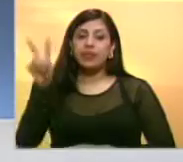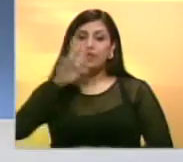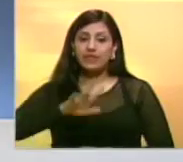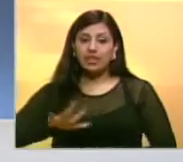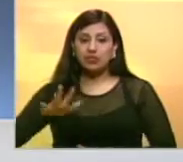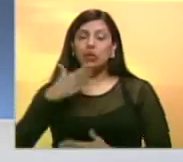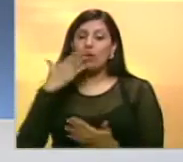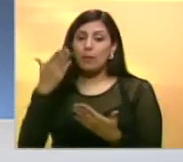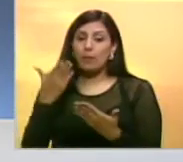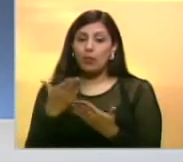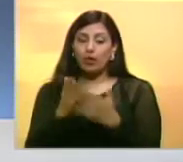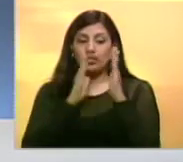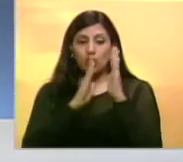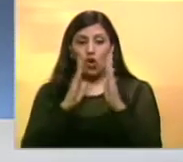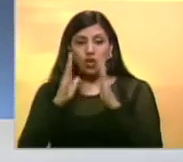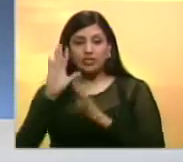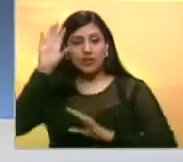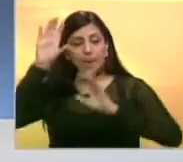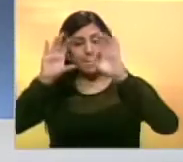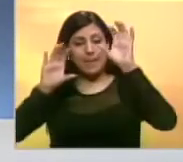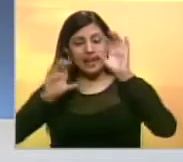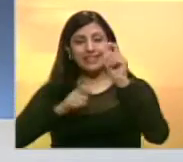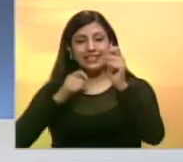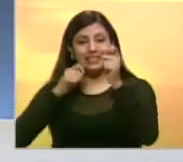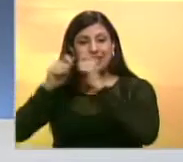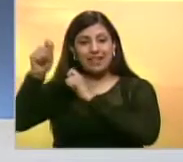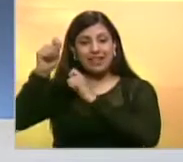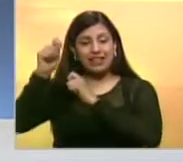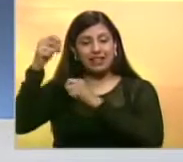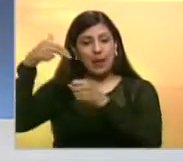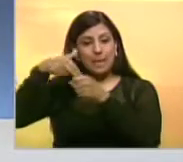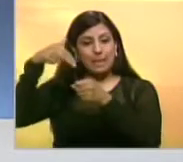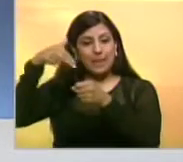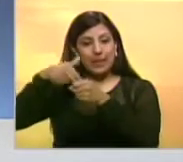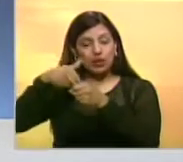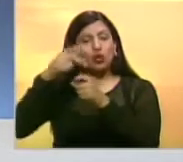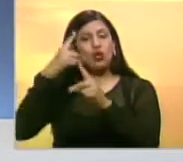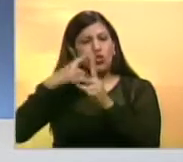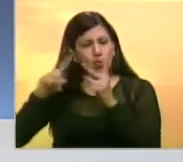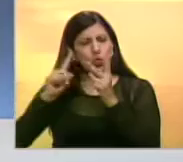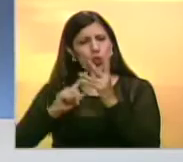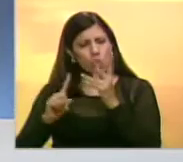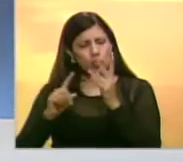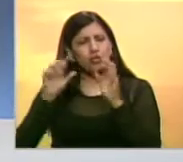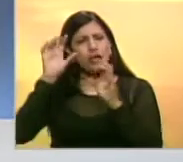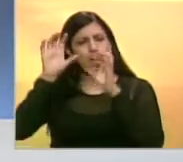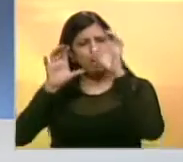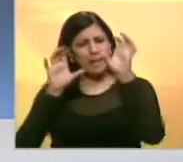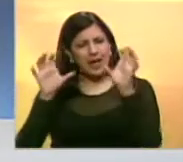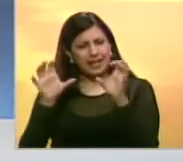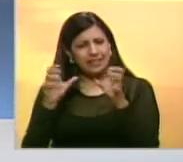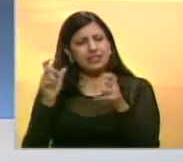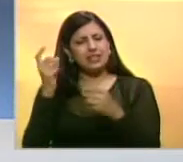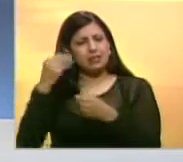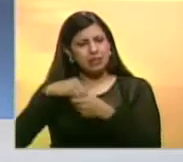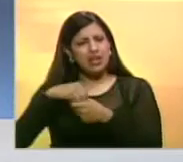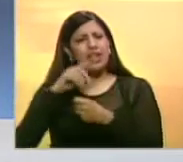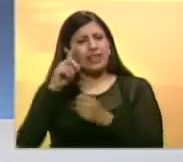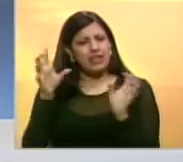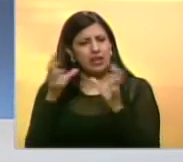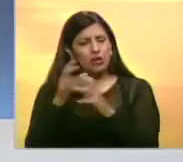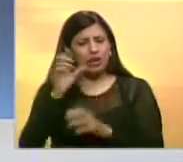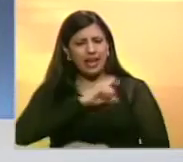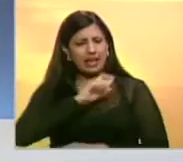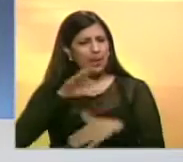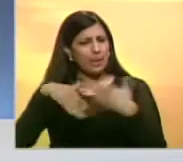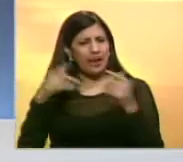Venezuela propuso que la Organización de Países Exportadores de Petróleo, OPEP, y otras naciones productoras fuera del grupo, se reúna en enero